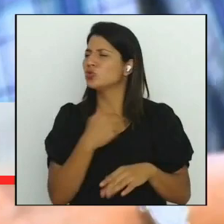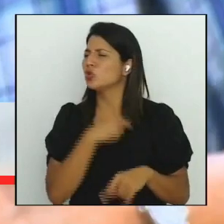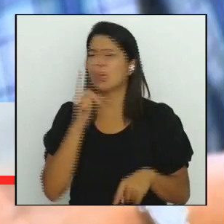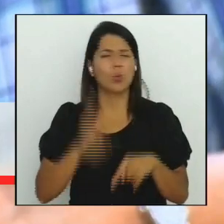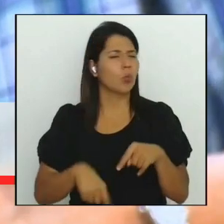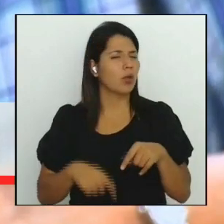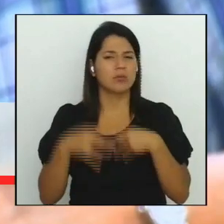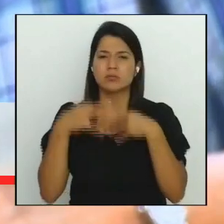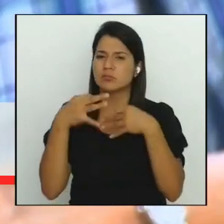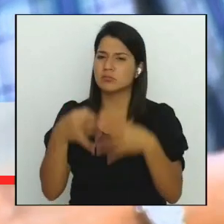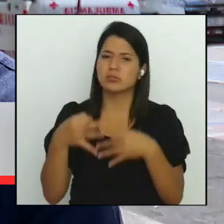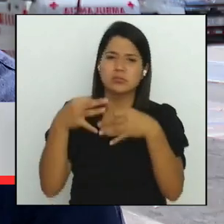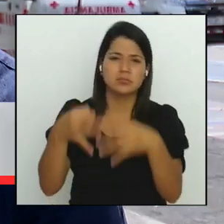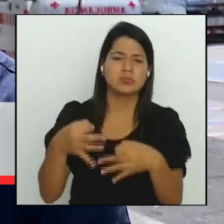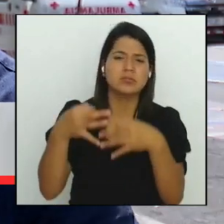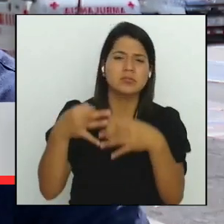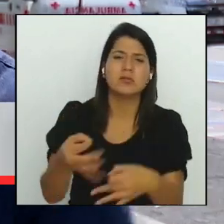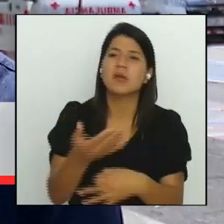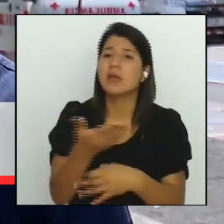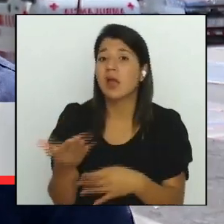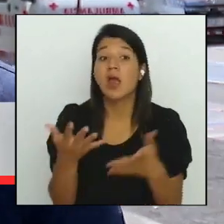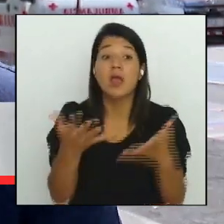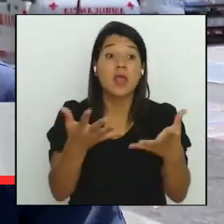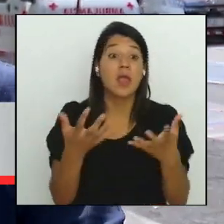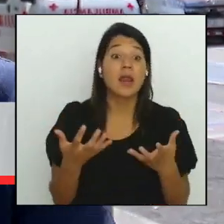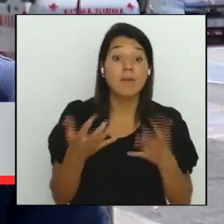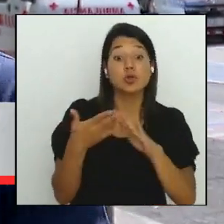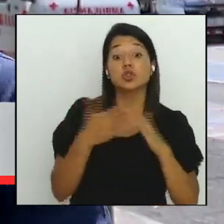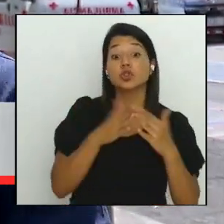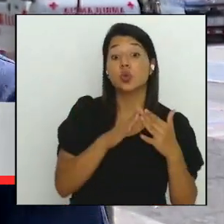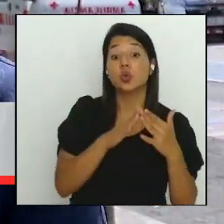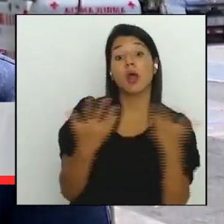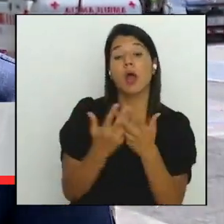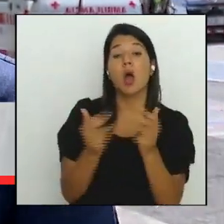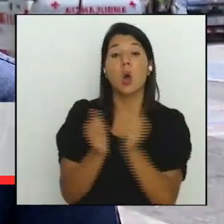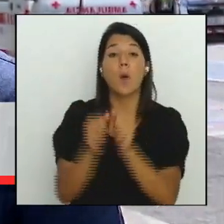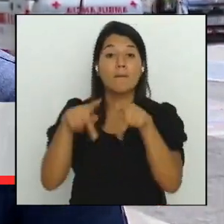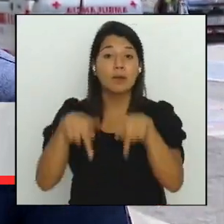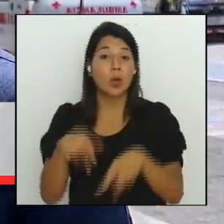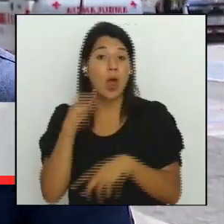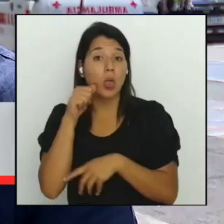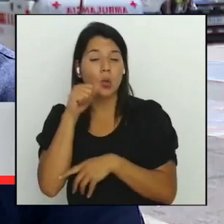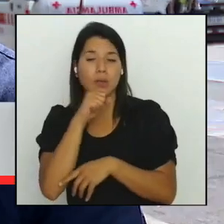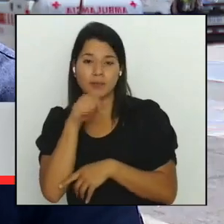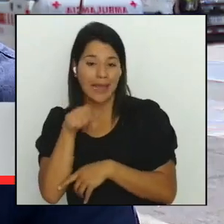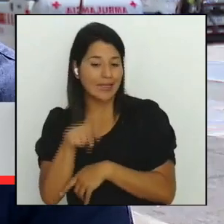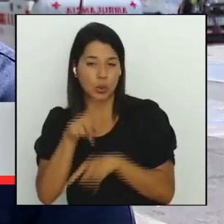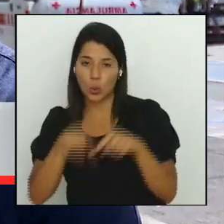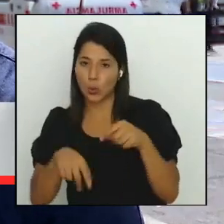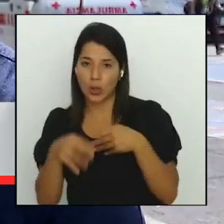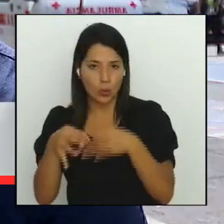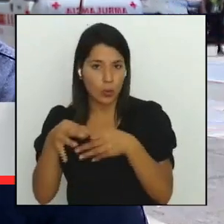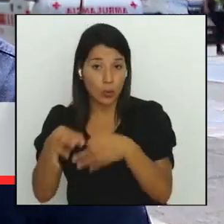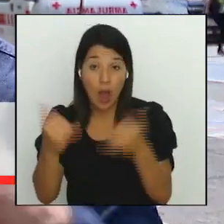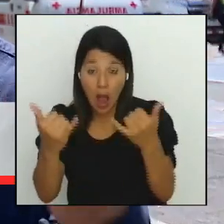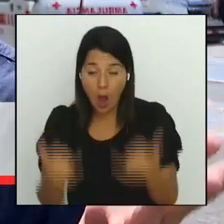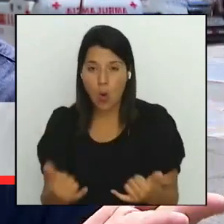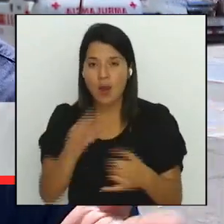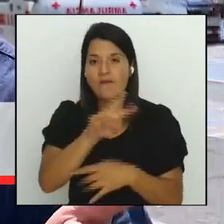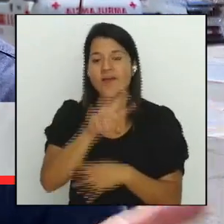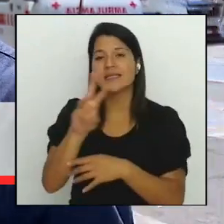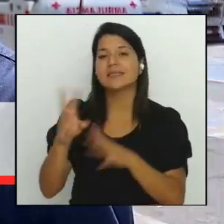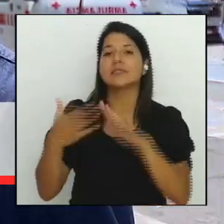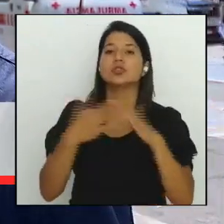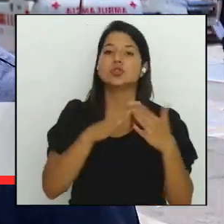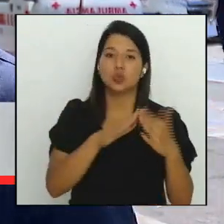que queremos cada ciudad amigable con las personas adultas mayores hoy hay 26 ciudades o gobiernos locales que dijeron si